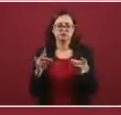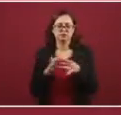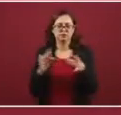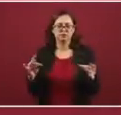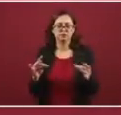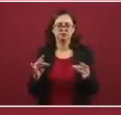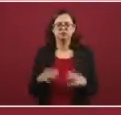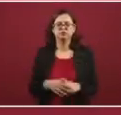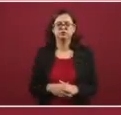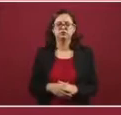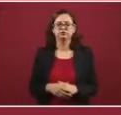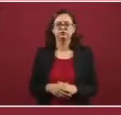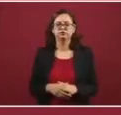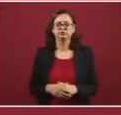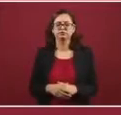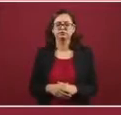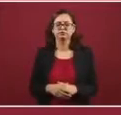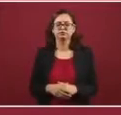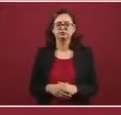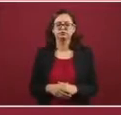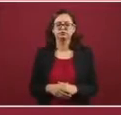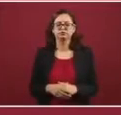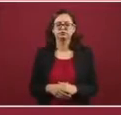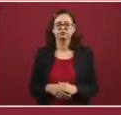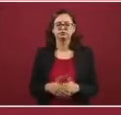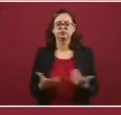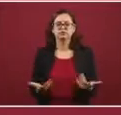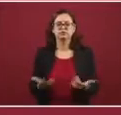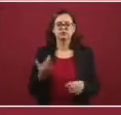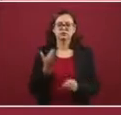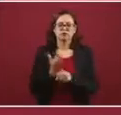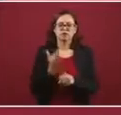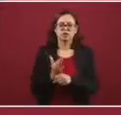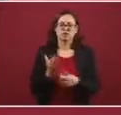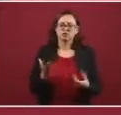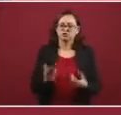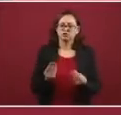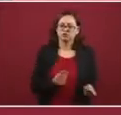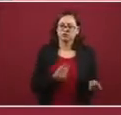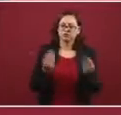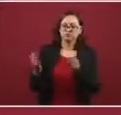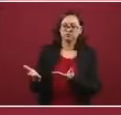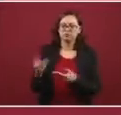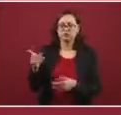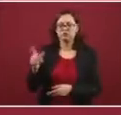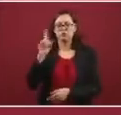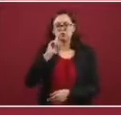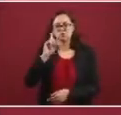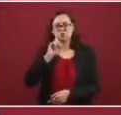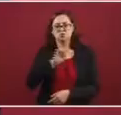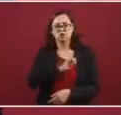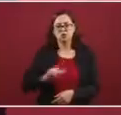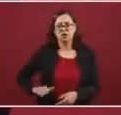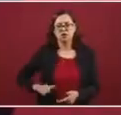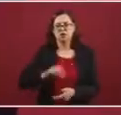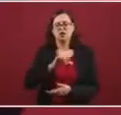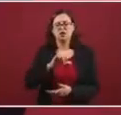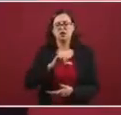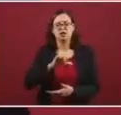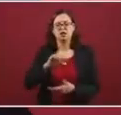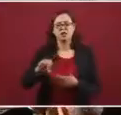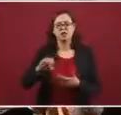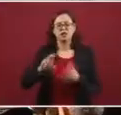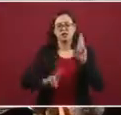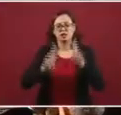presentar lo que sería la donación del predio a la alcaldesa de Naucalpan, el predio Los Tres García.